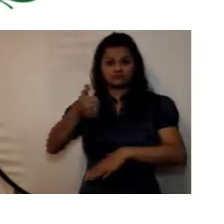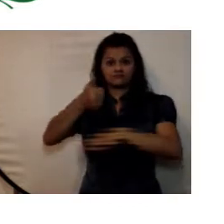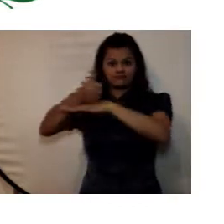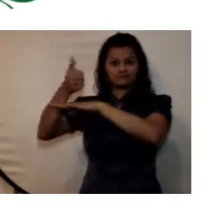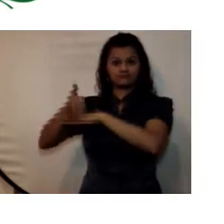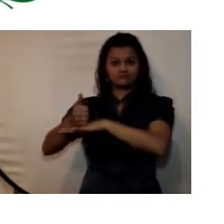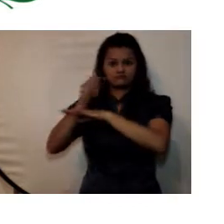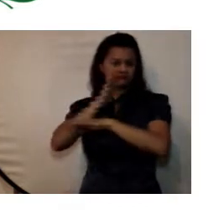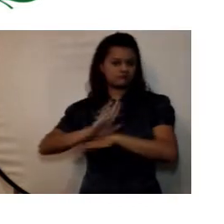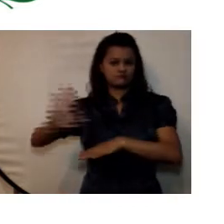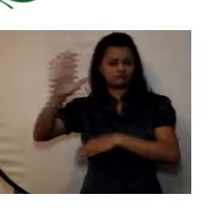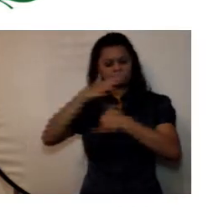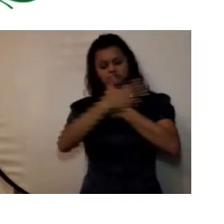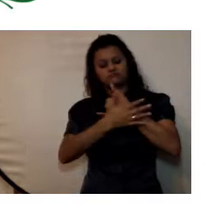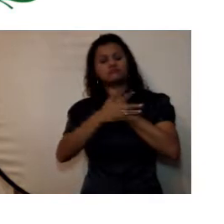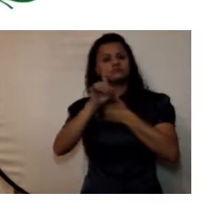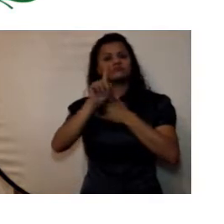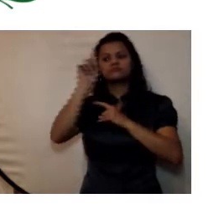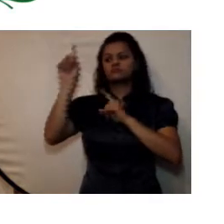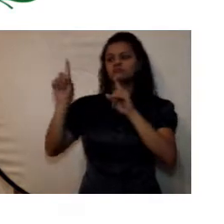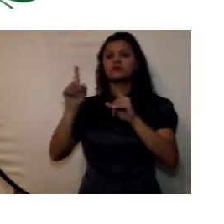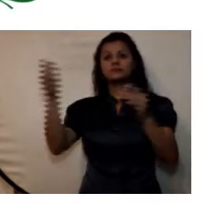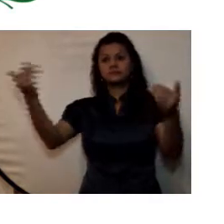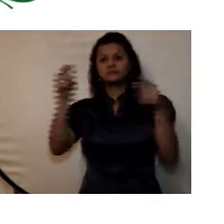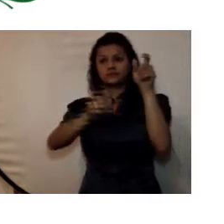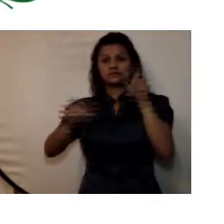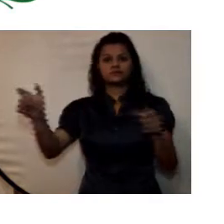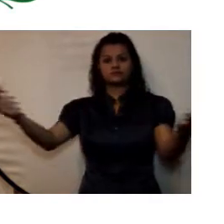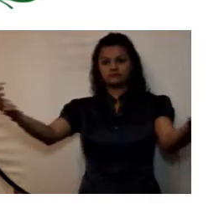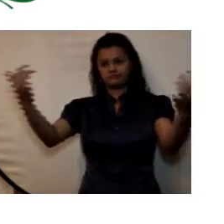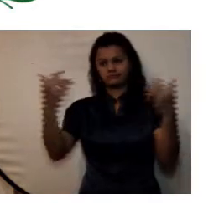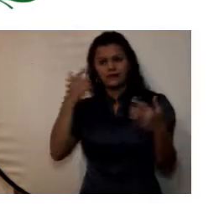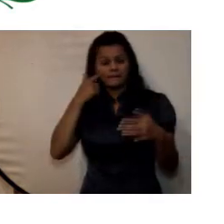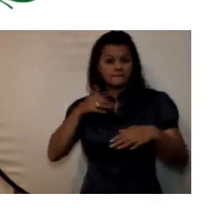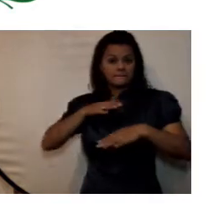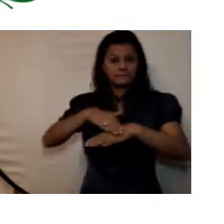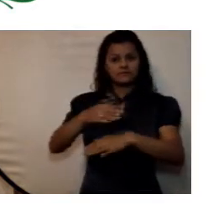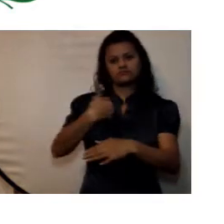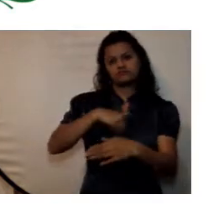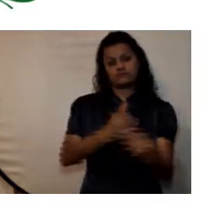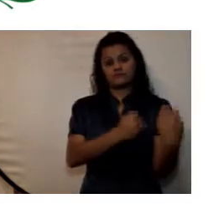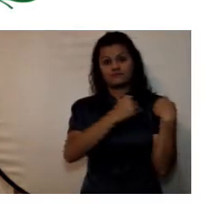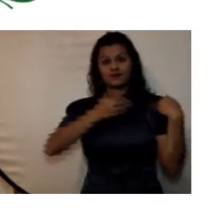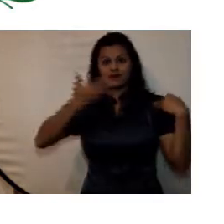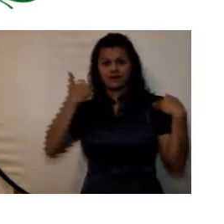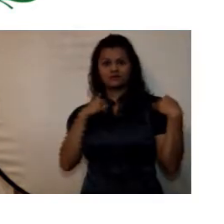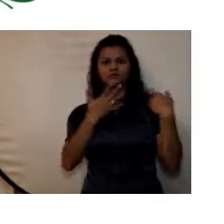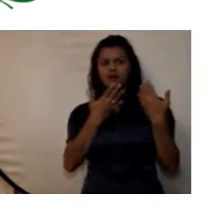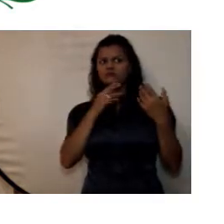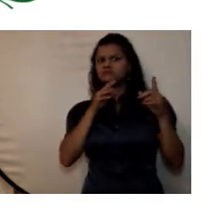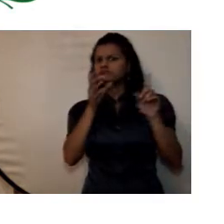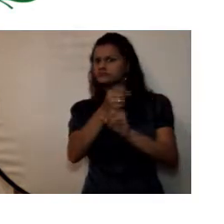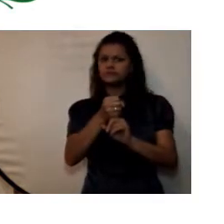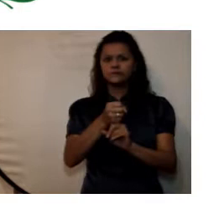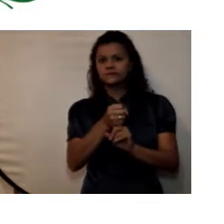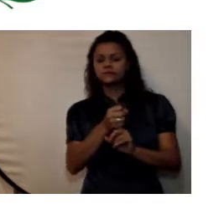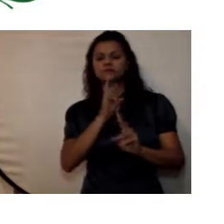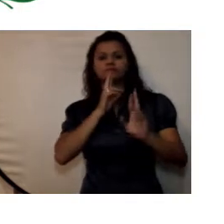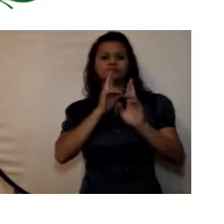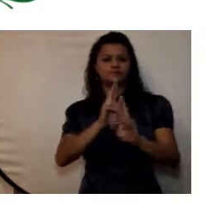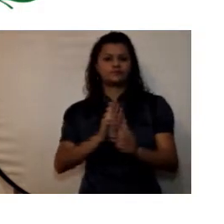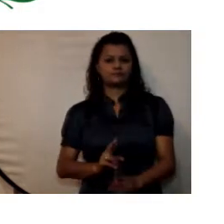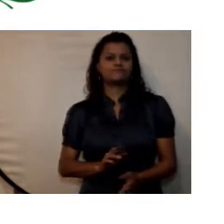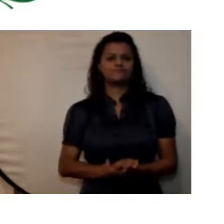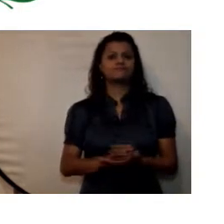ciudadanía sobre los resultados de la gestión encomendada y someterse al control social, esto frente a una revisión pública